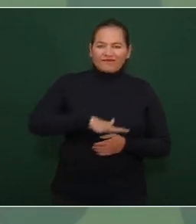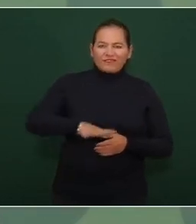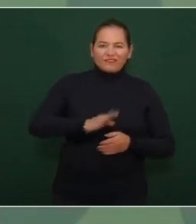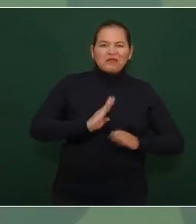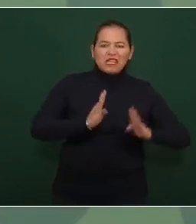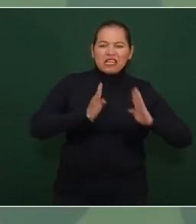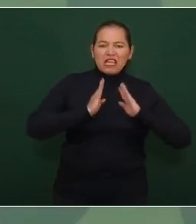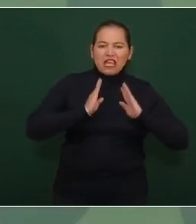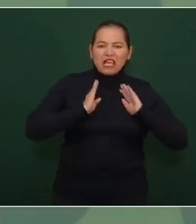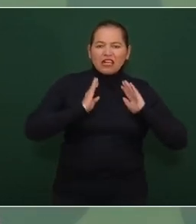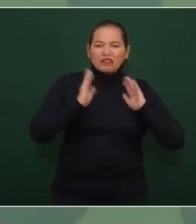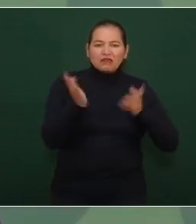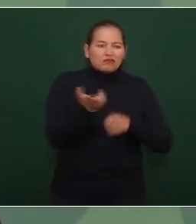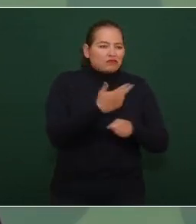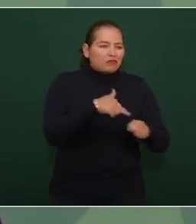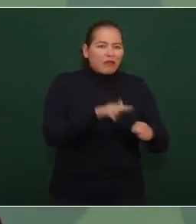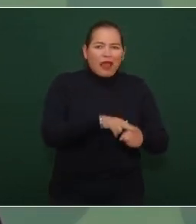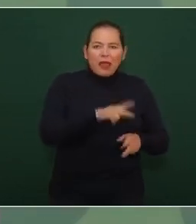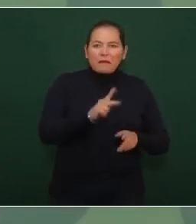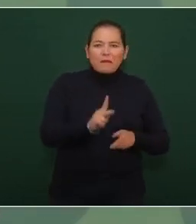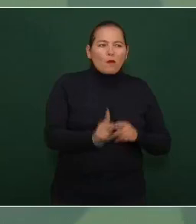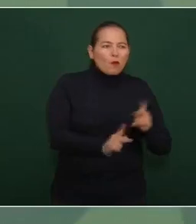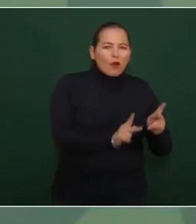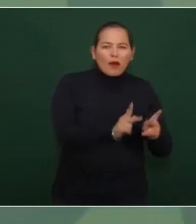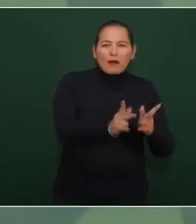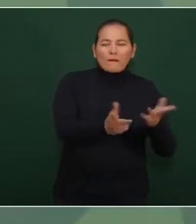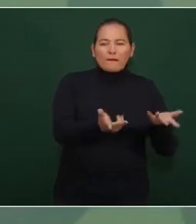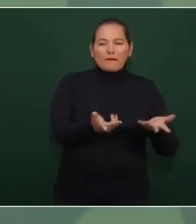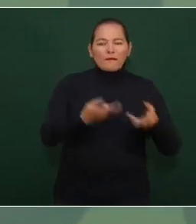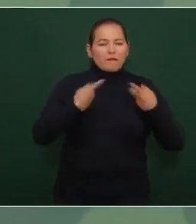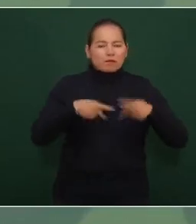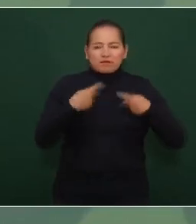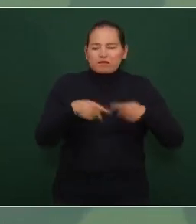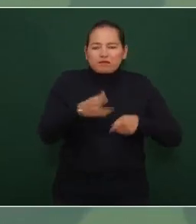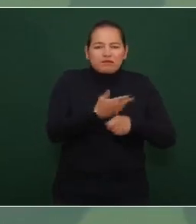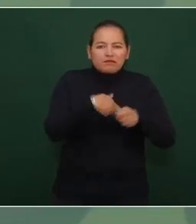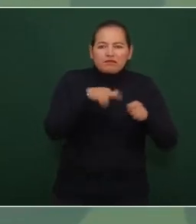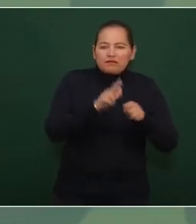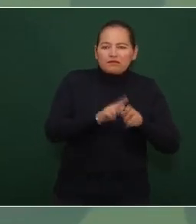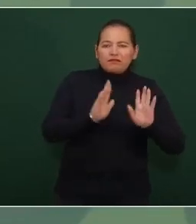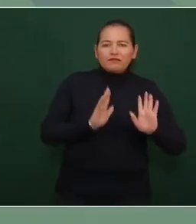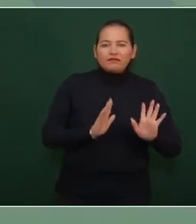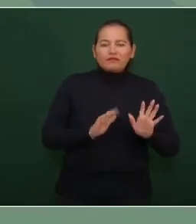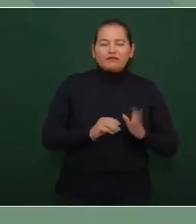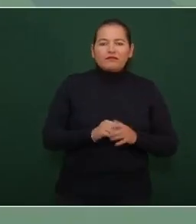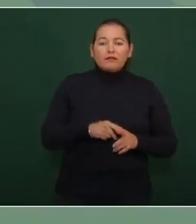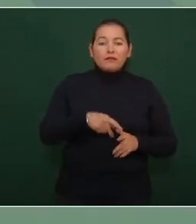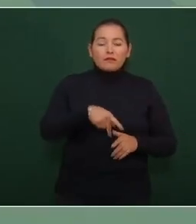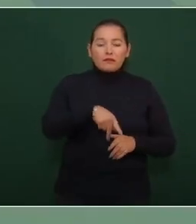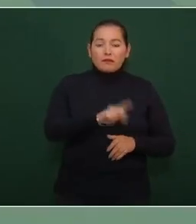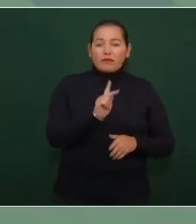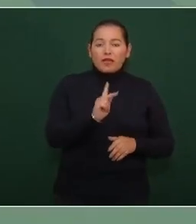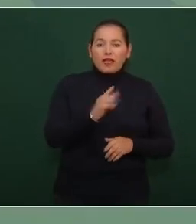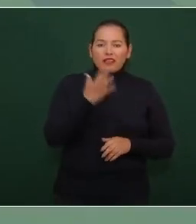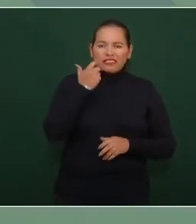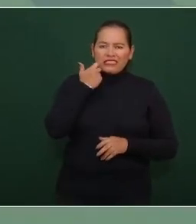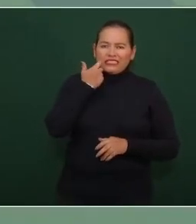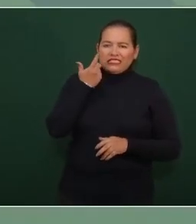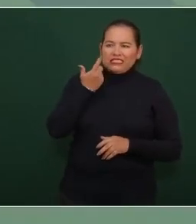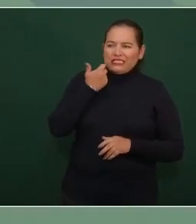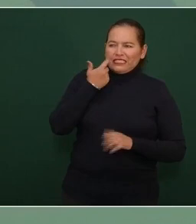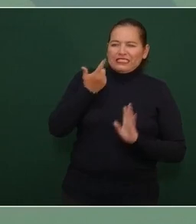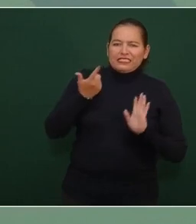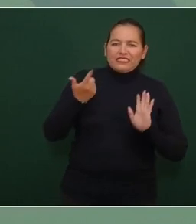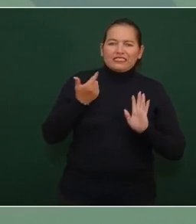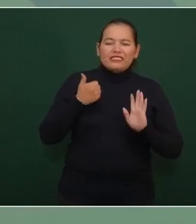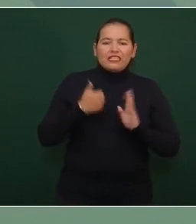popular pero no querían para nada a Madero